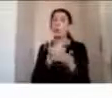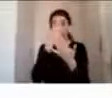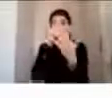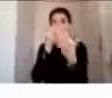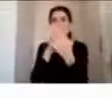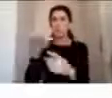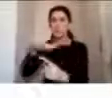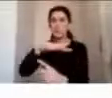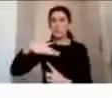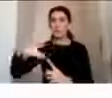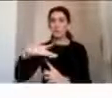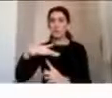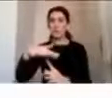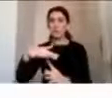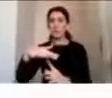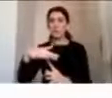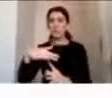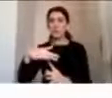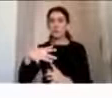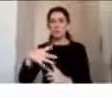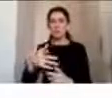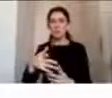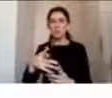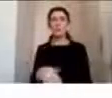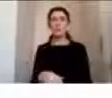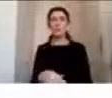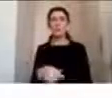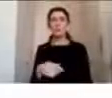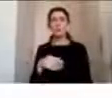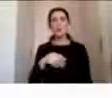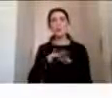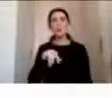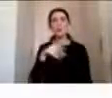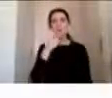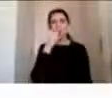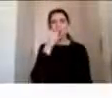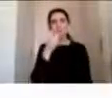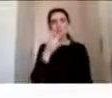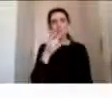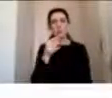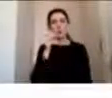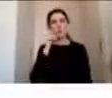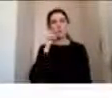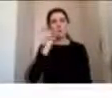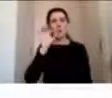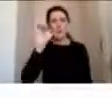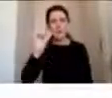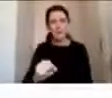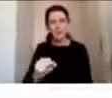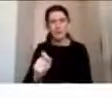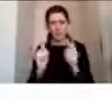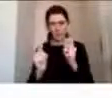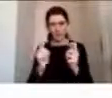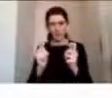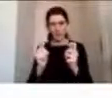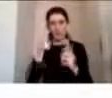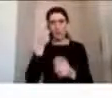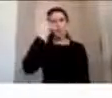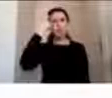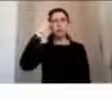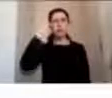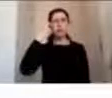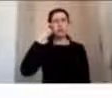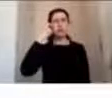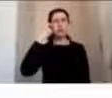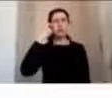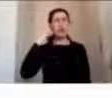estimulación en el medio, nosotros hacemos una percepción de peligro y esta percepción de peligro nos lleva a realizar un análisis en el fondo de todos los elementos que